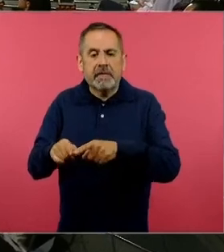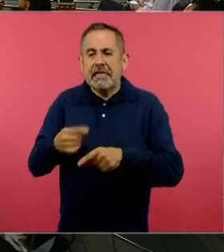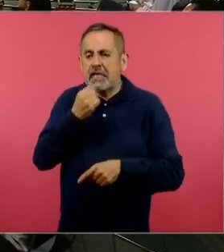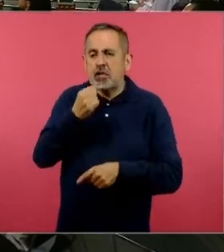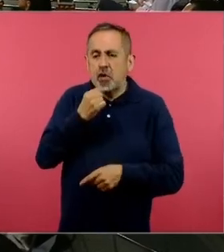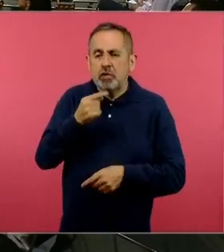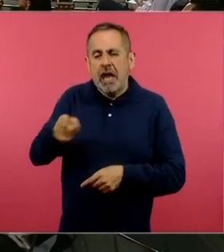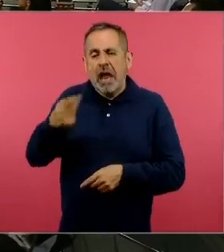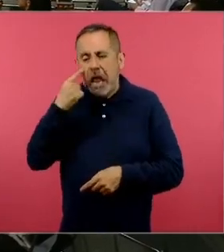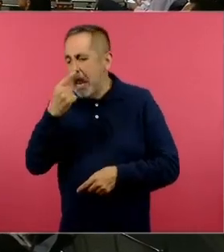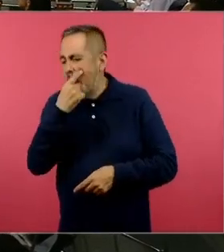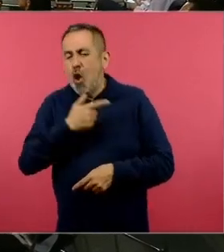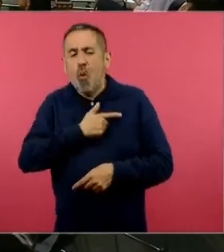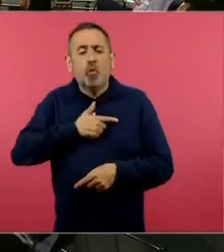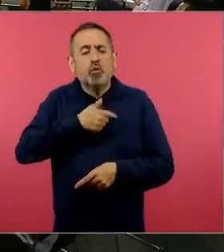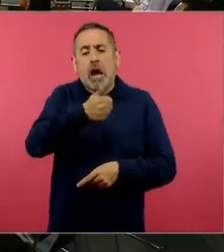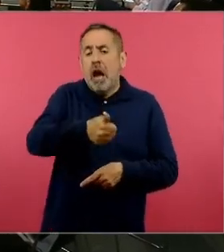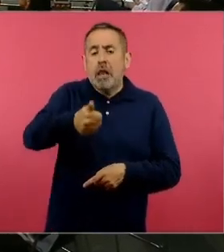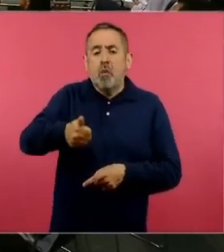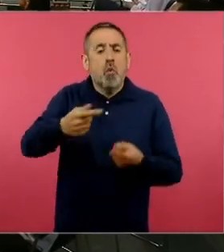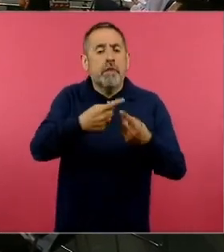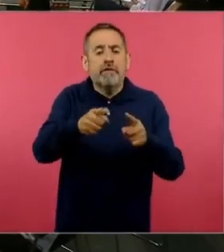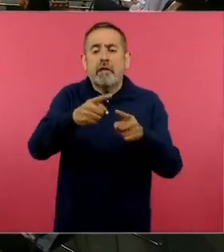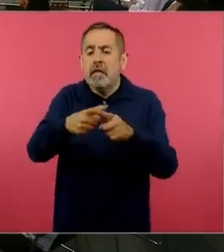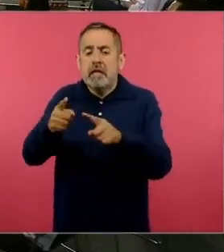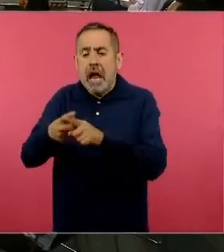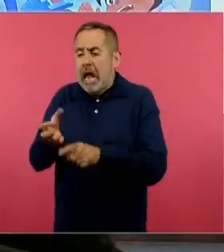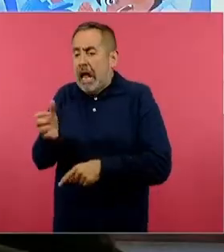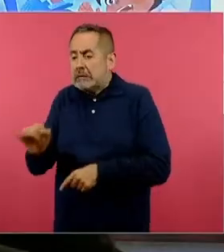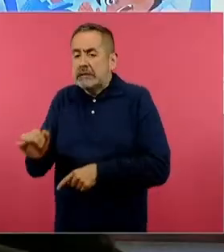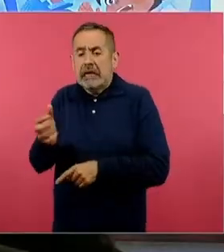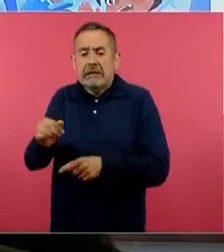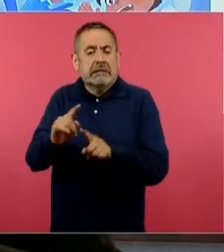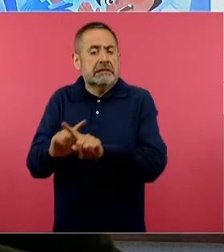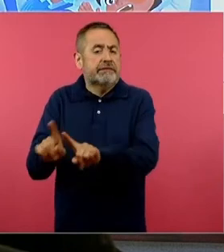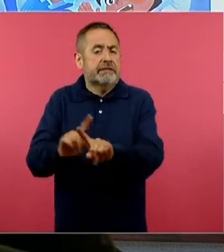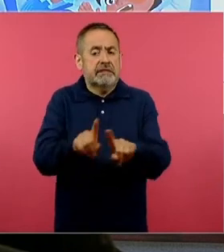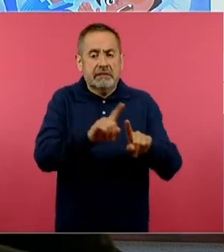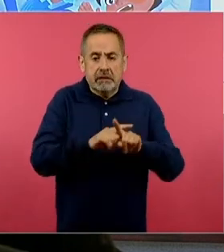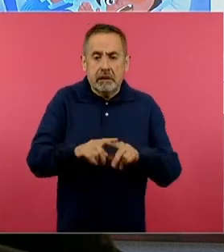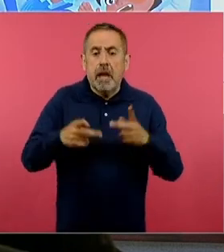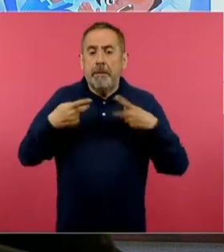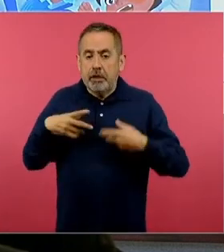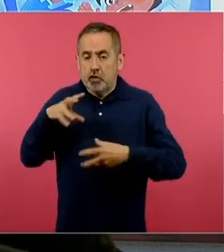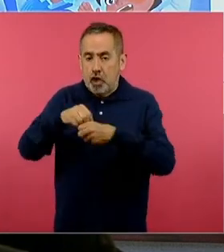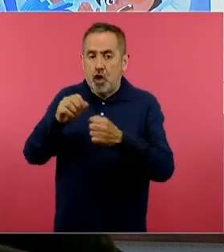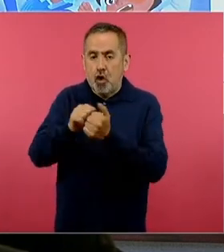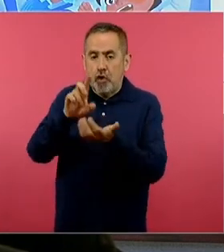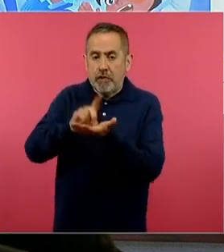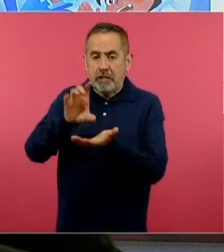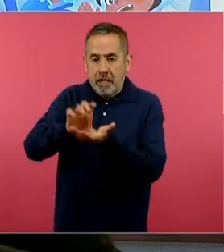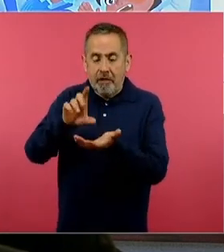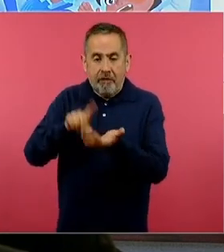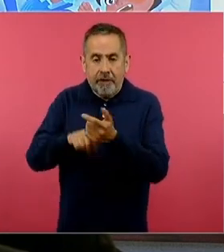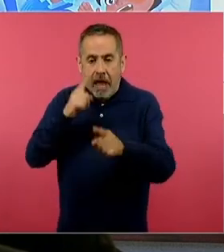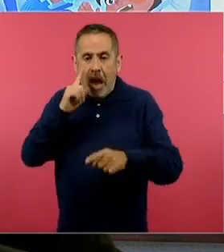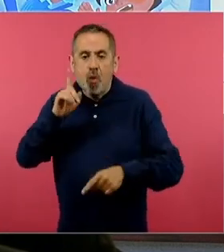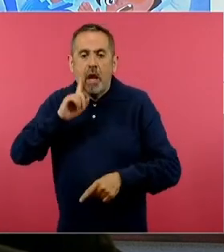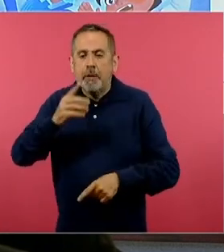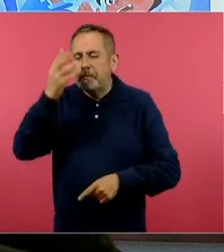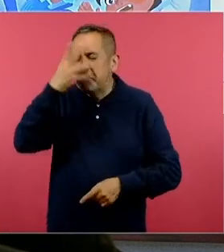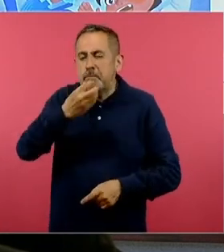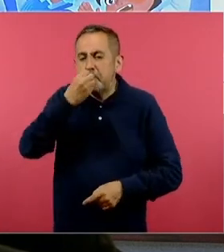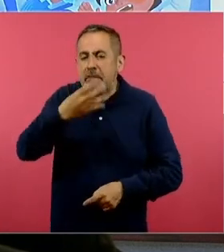intereses, niños y niñas incluyendo personas con discapacidad, tenemos una preciosa niña